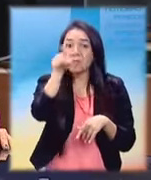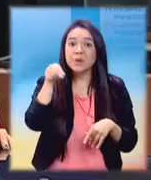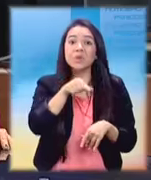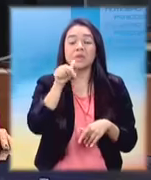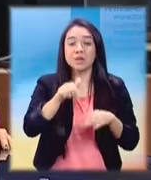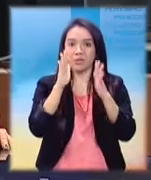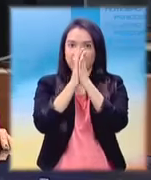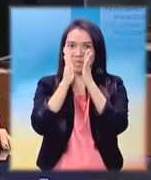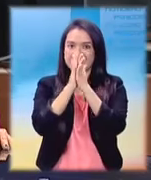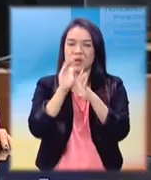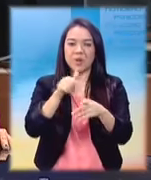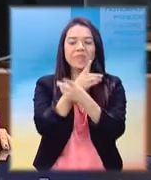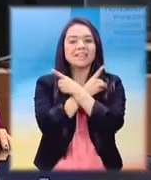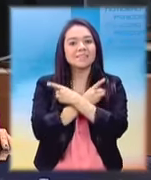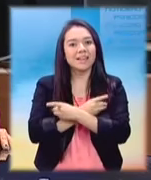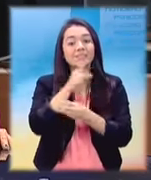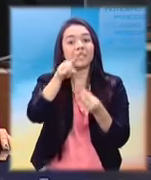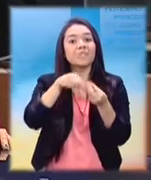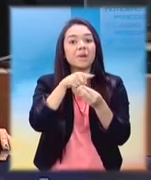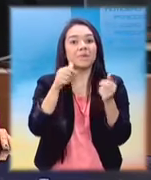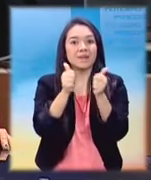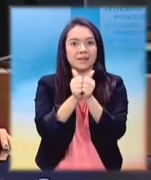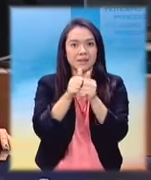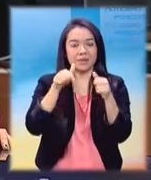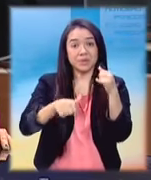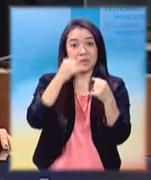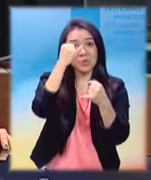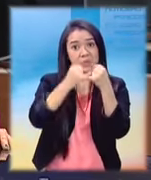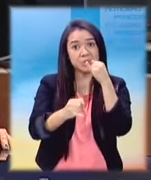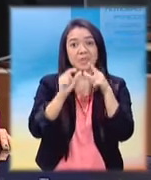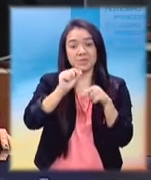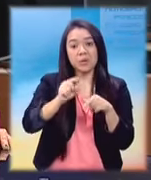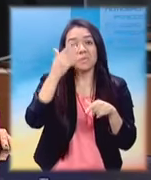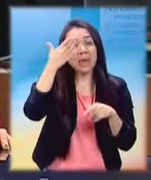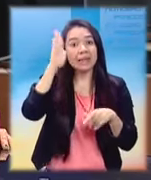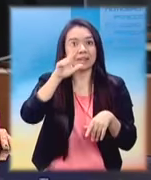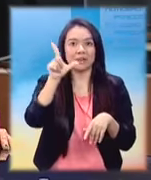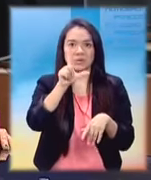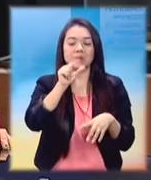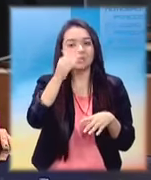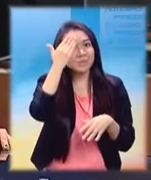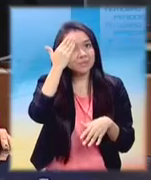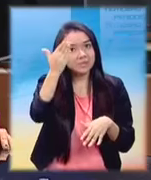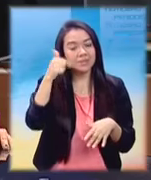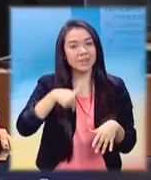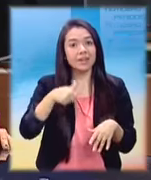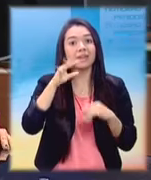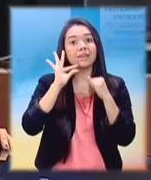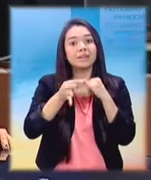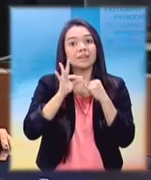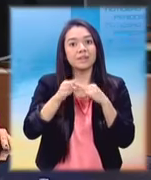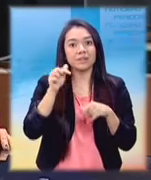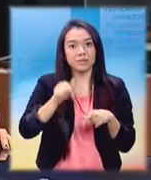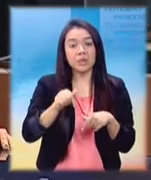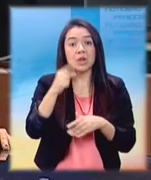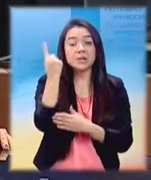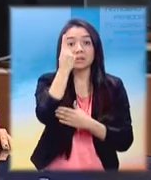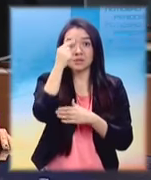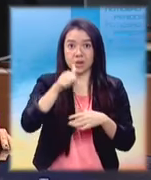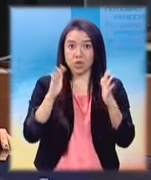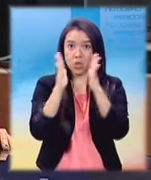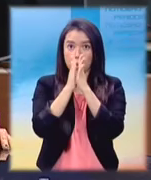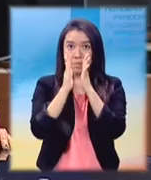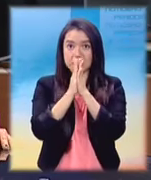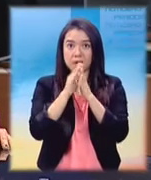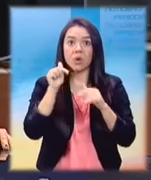pasando un buen domingo al lado de su familia o al concluir la jornada de trabajo. Le saluda Gloria Chang y lo invito a que me acompañe en esta única emisión